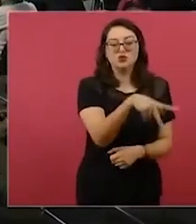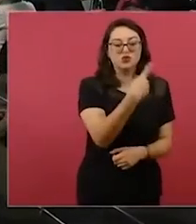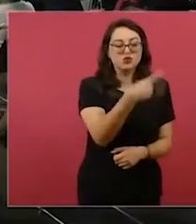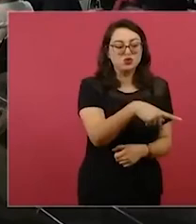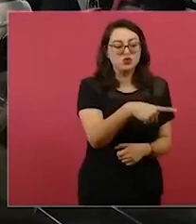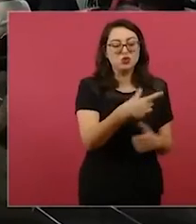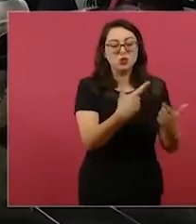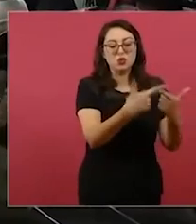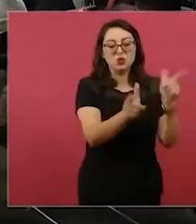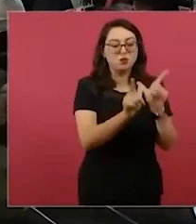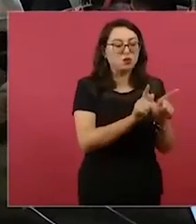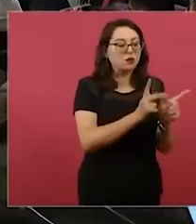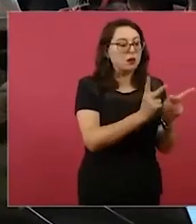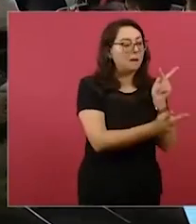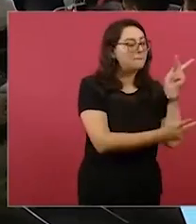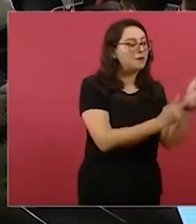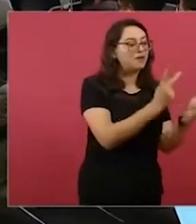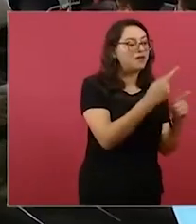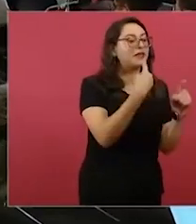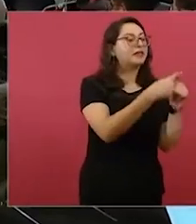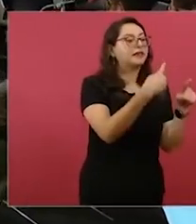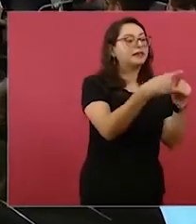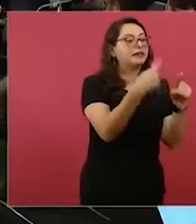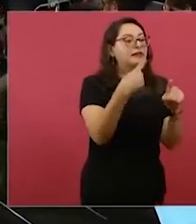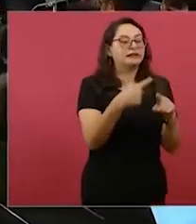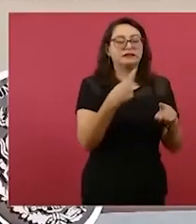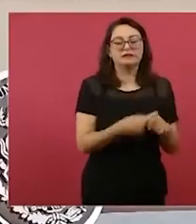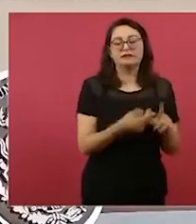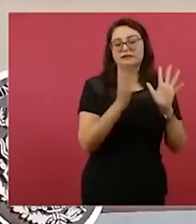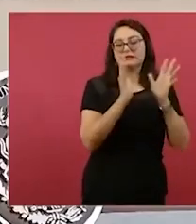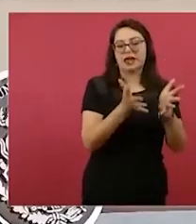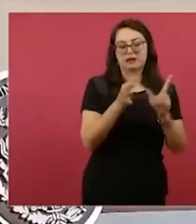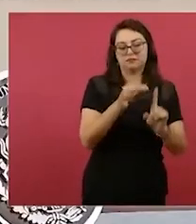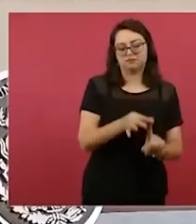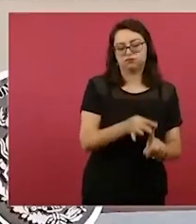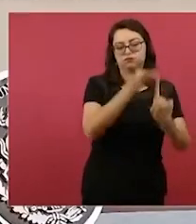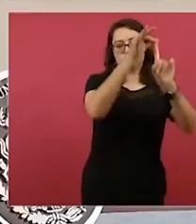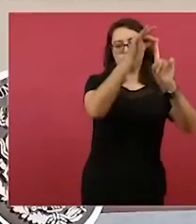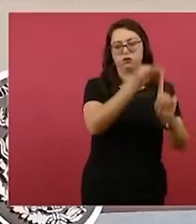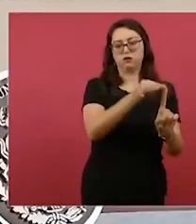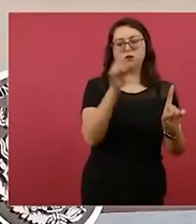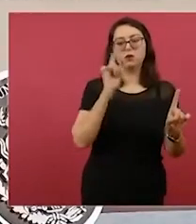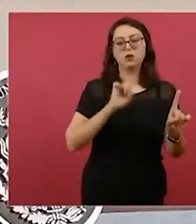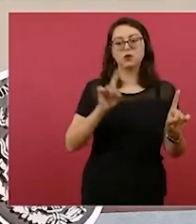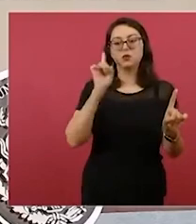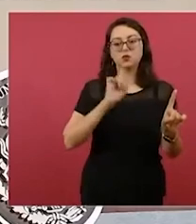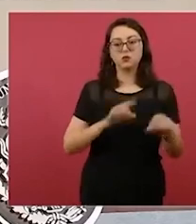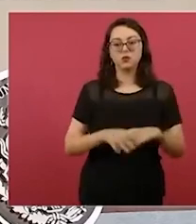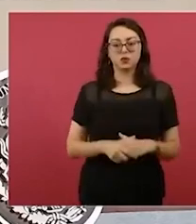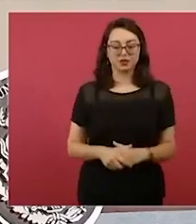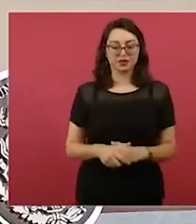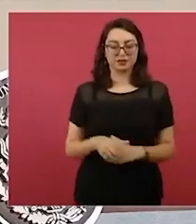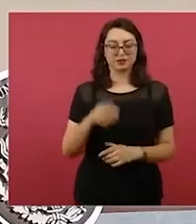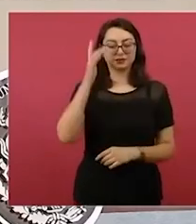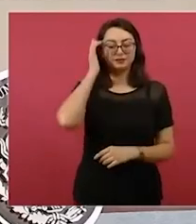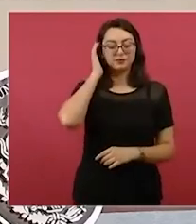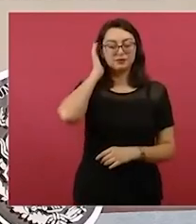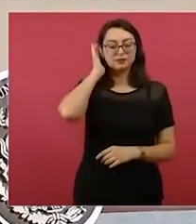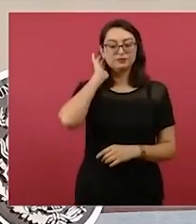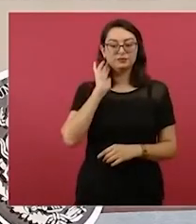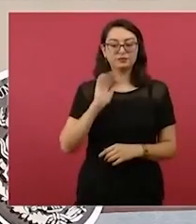se sigue generando un ambiente de convulsión y desorientación. Algunos destacados periodistas y comunicadores